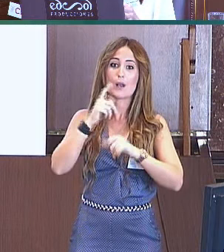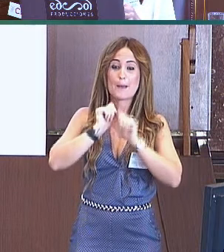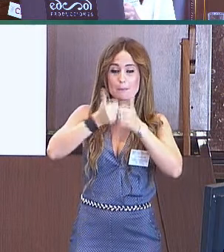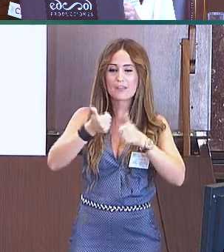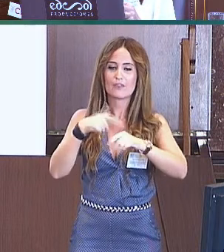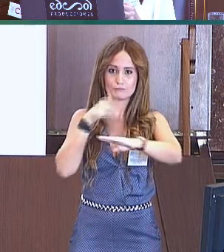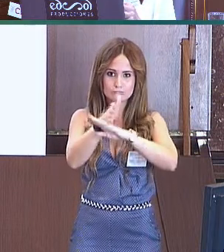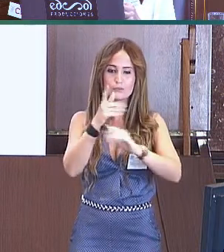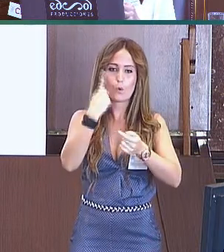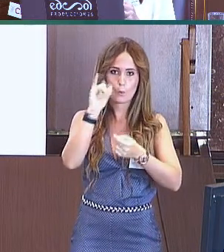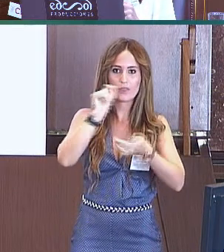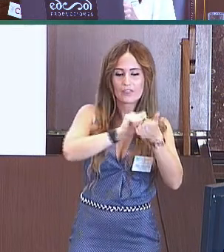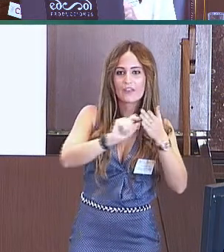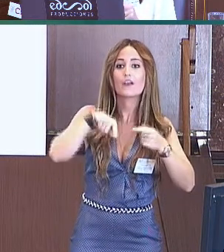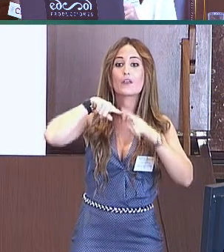en la investigación.